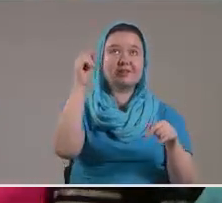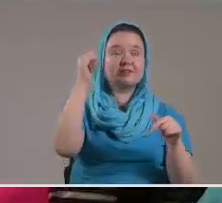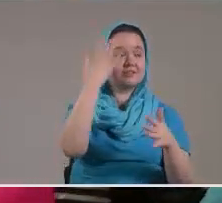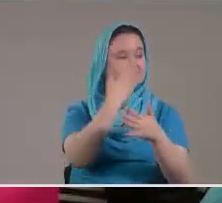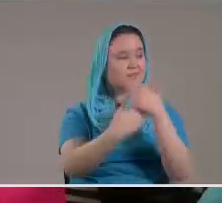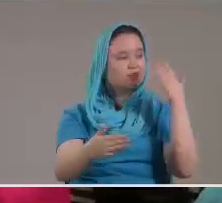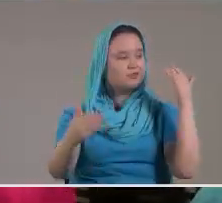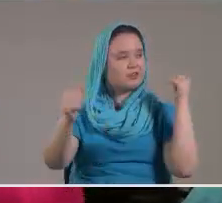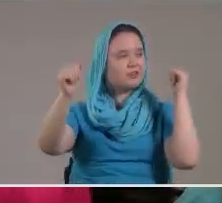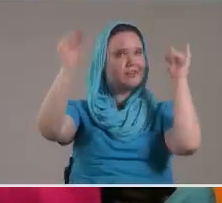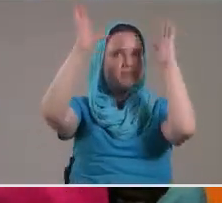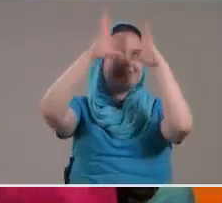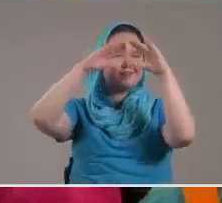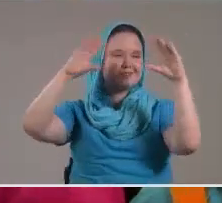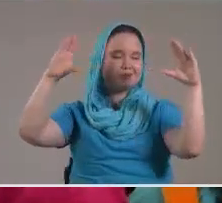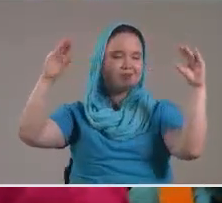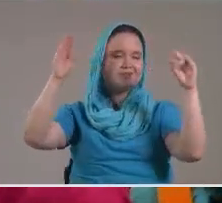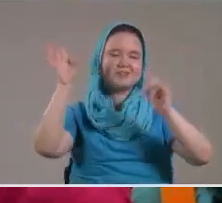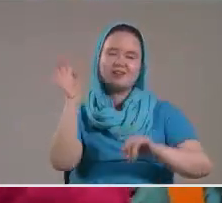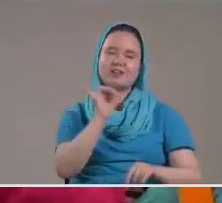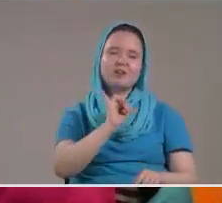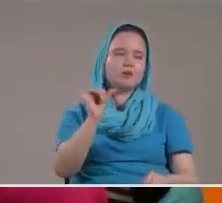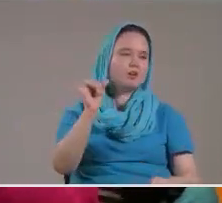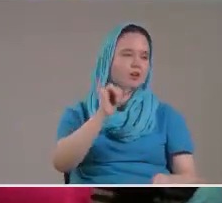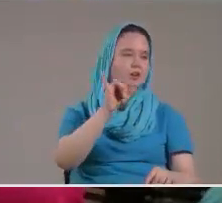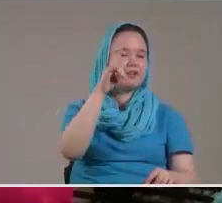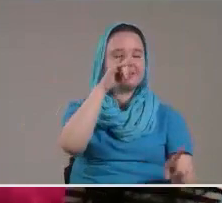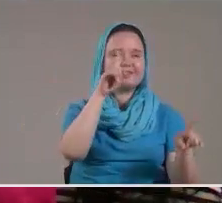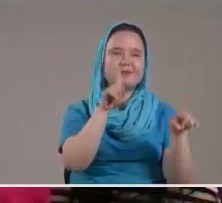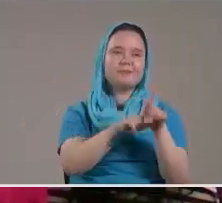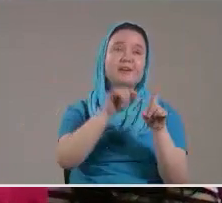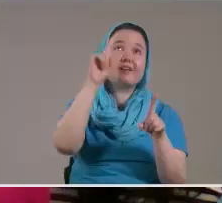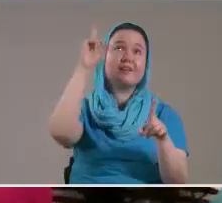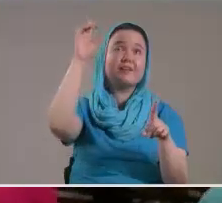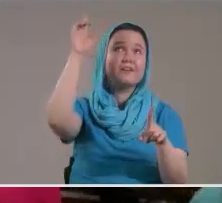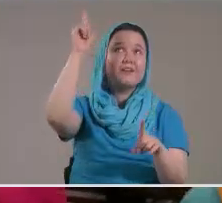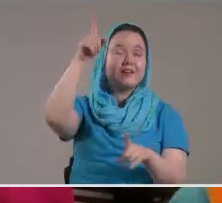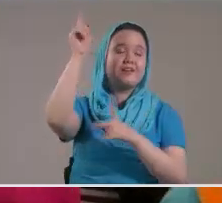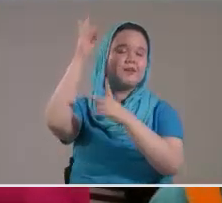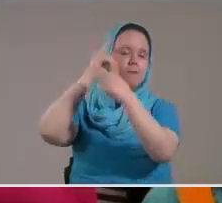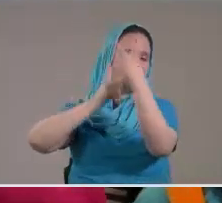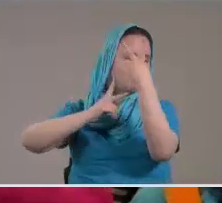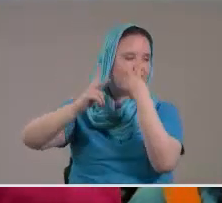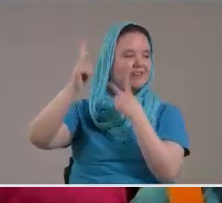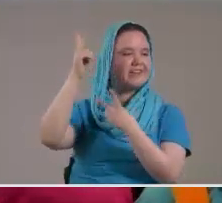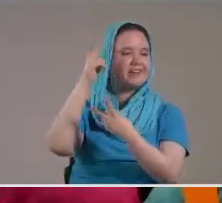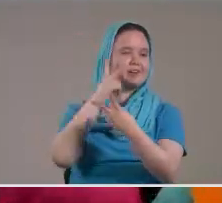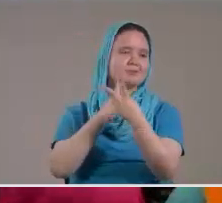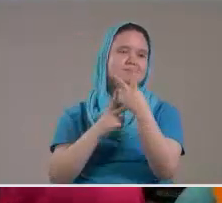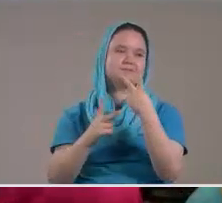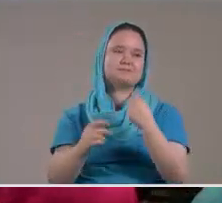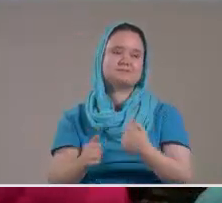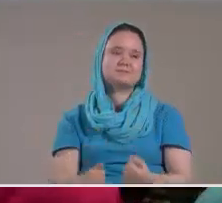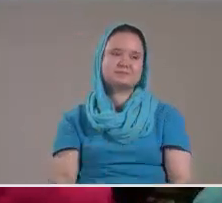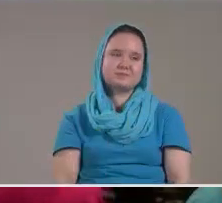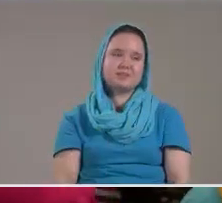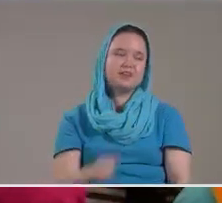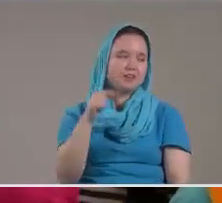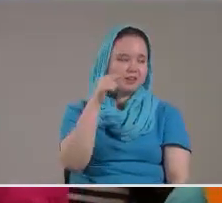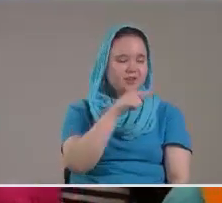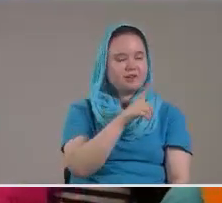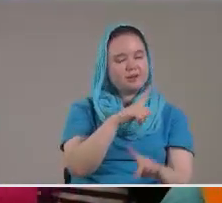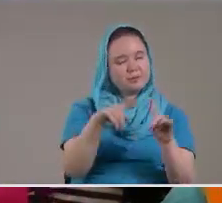Que de la misma Manera Como Él Había subido A los cielos De esa misma